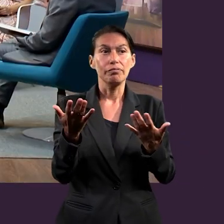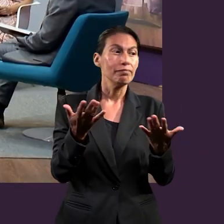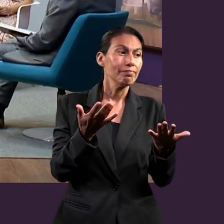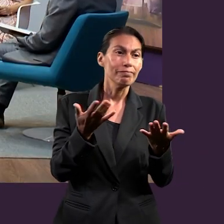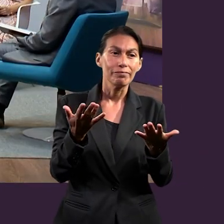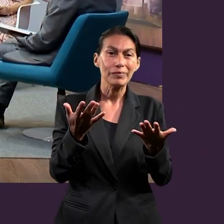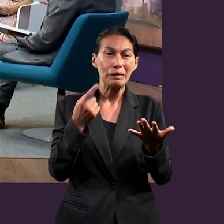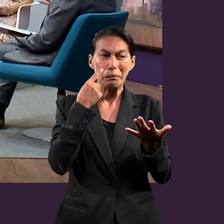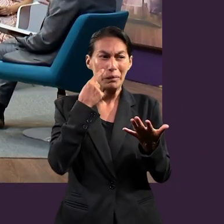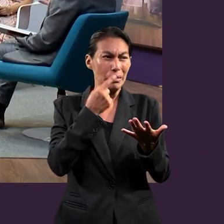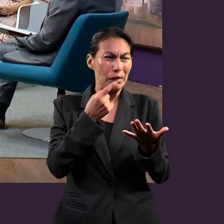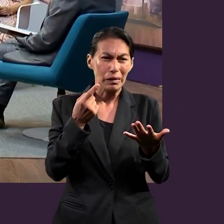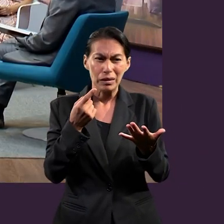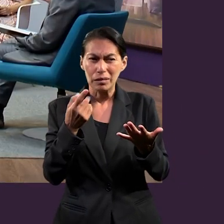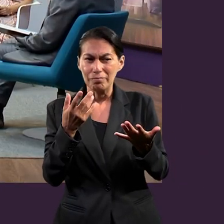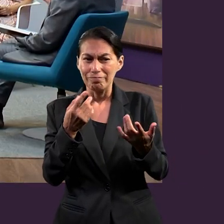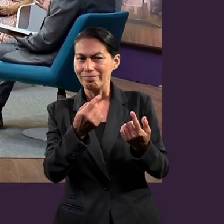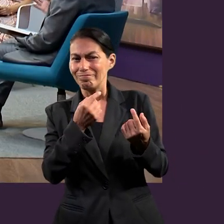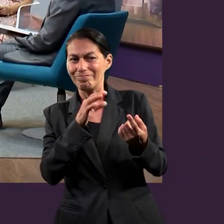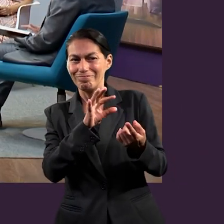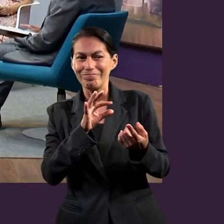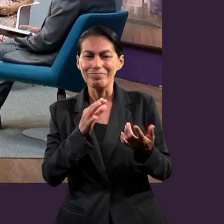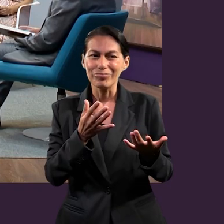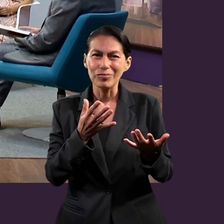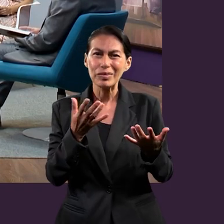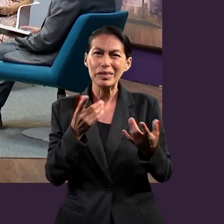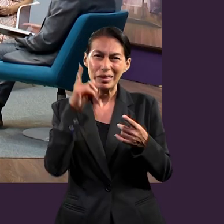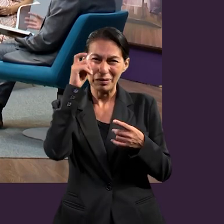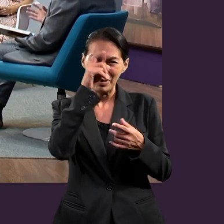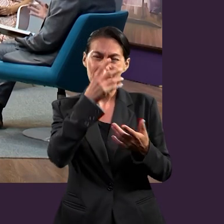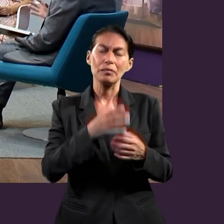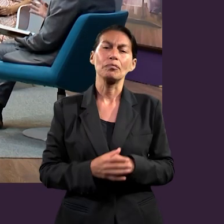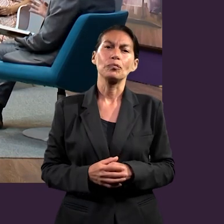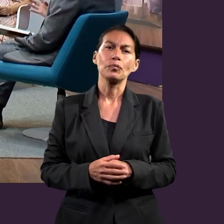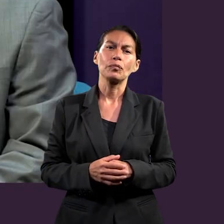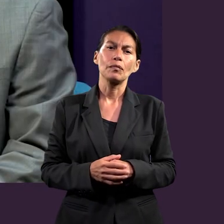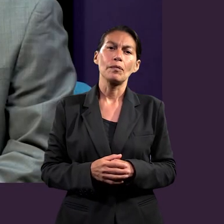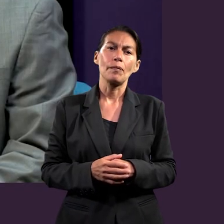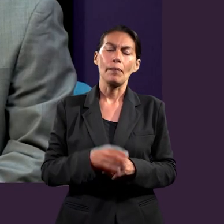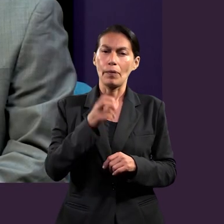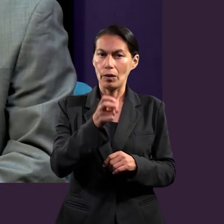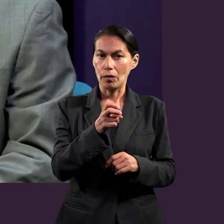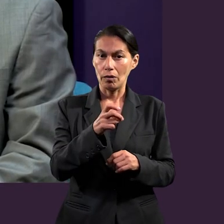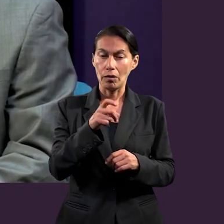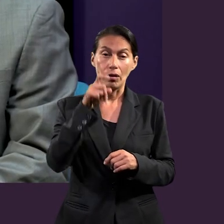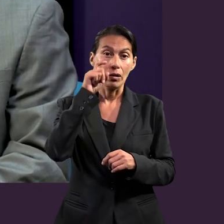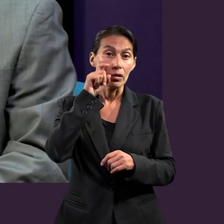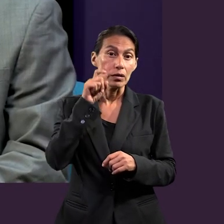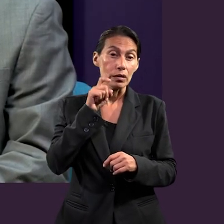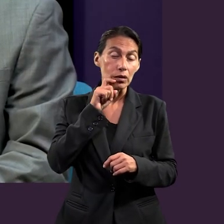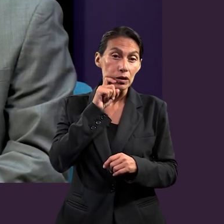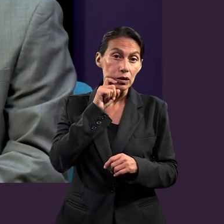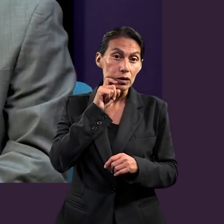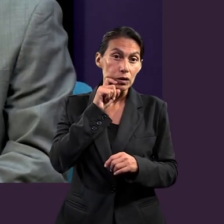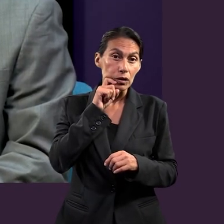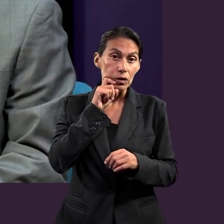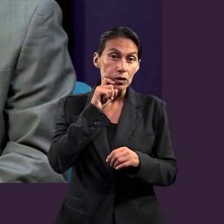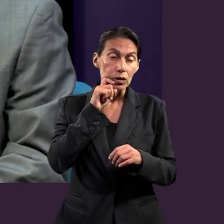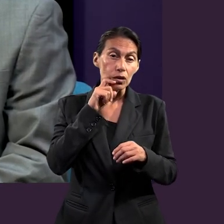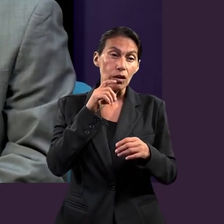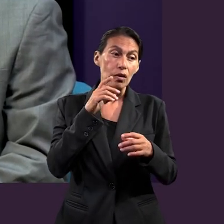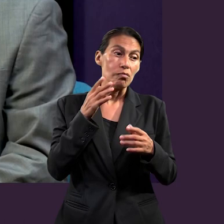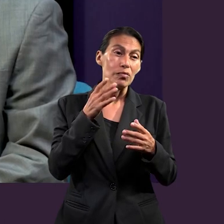quieras o no, está aquí y nos afecta. Entonces, la impureza sexual es